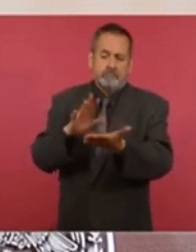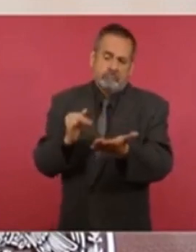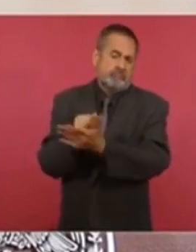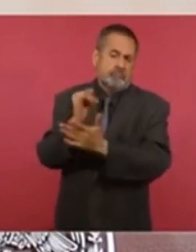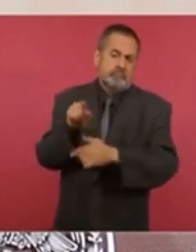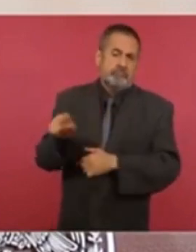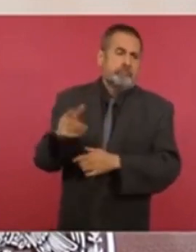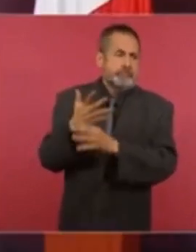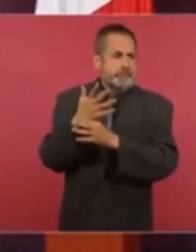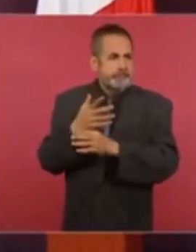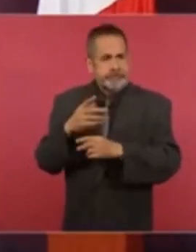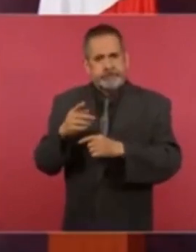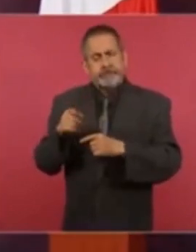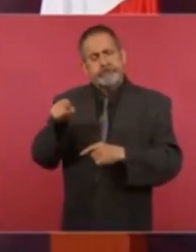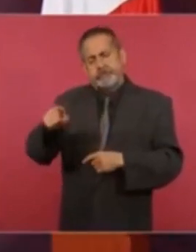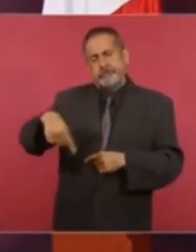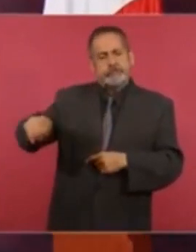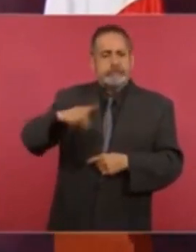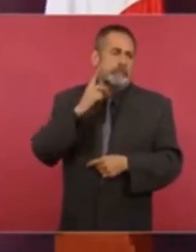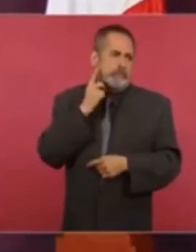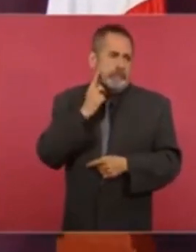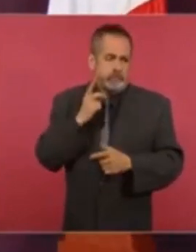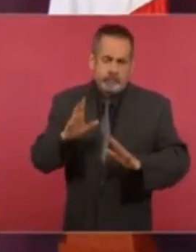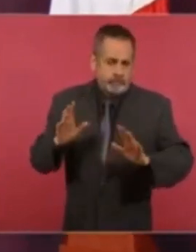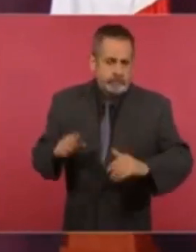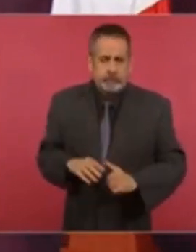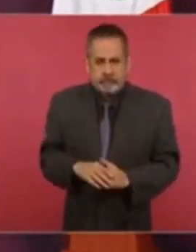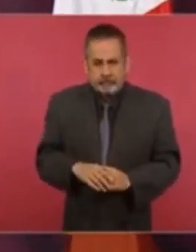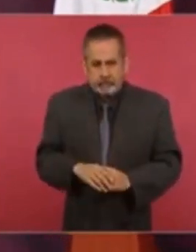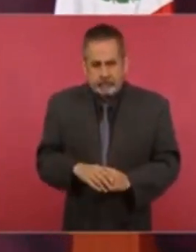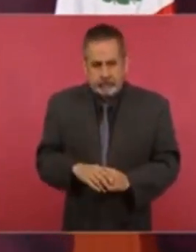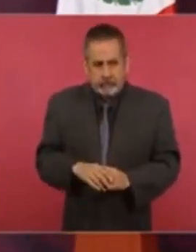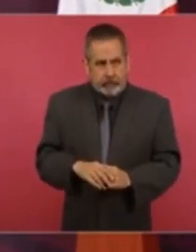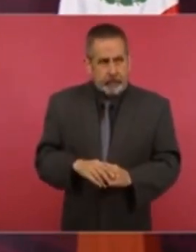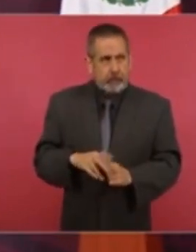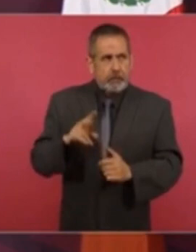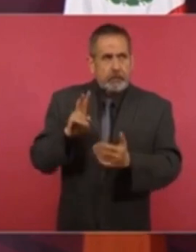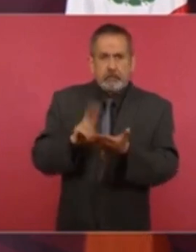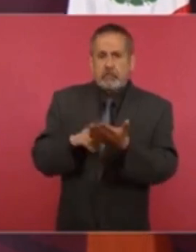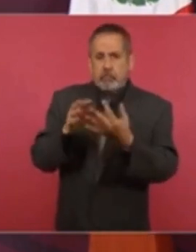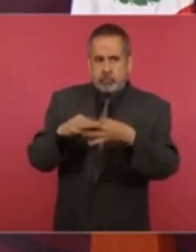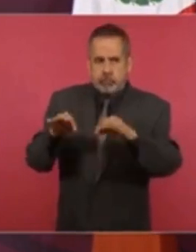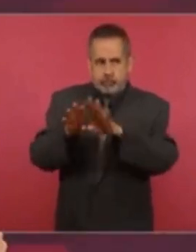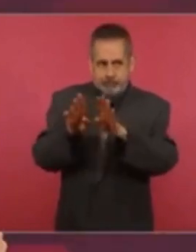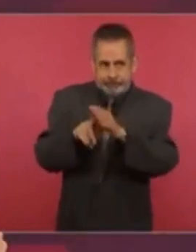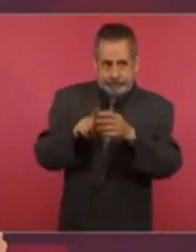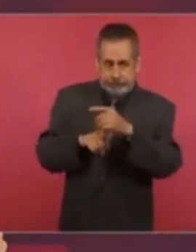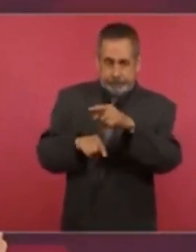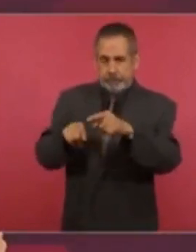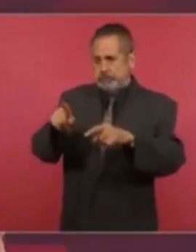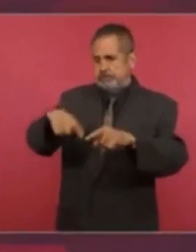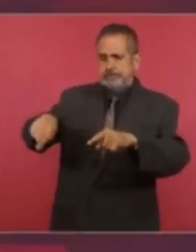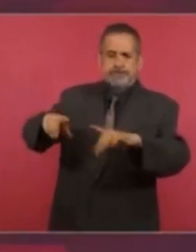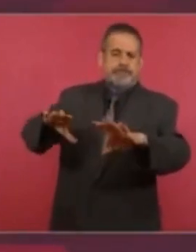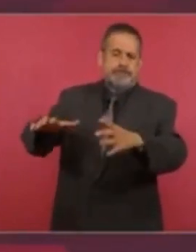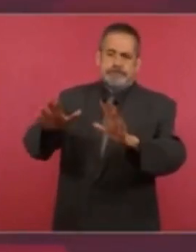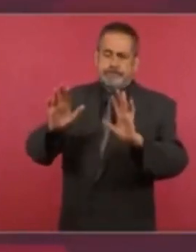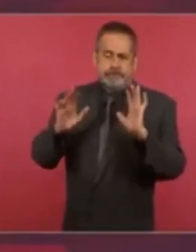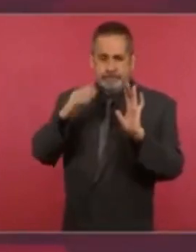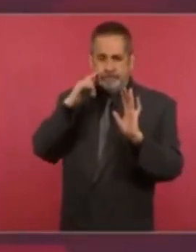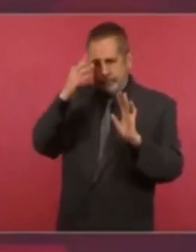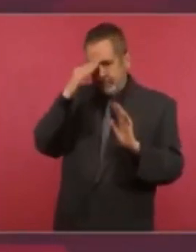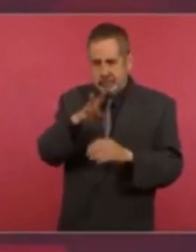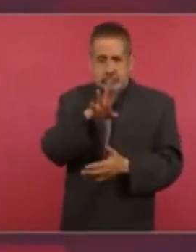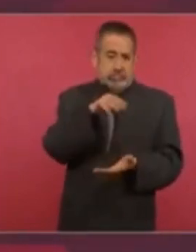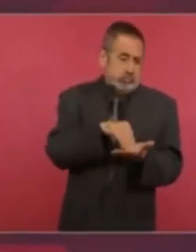una determinación. Entonces, lo válido en ese sentido es que sean ellos los que determinen si 4 mil